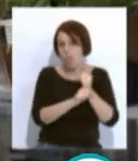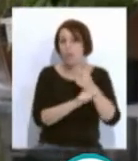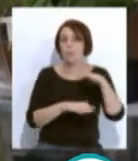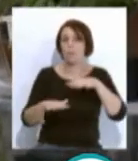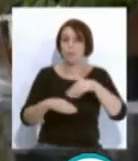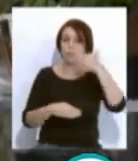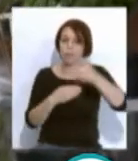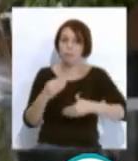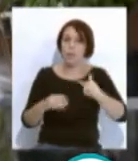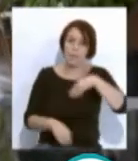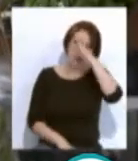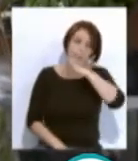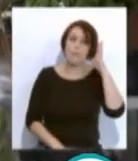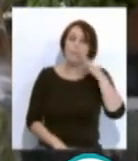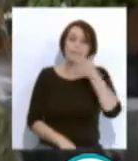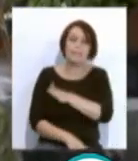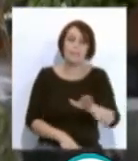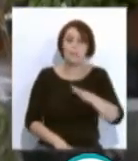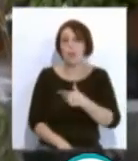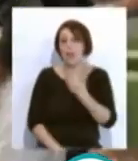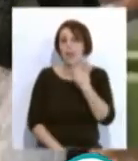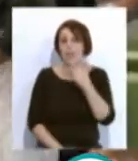padres y madres con niños menores de 3 años.